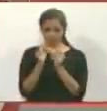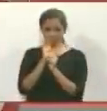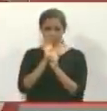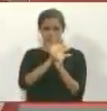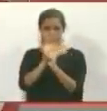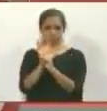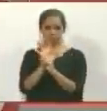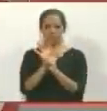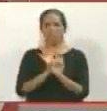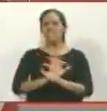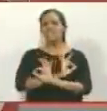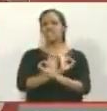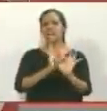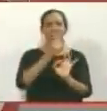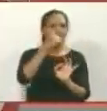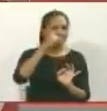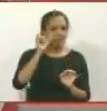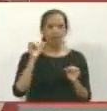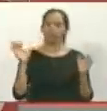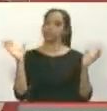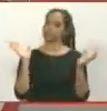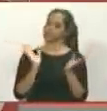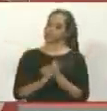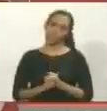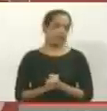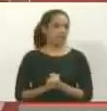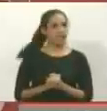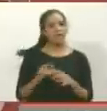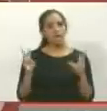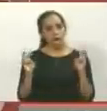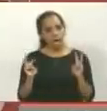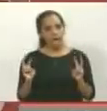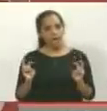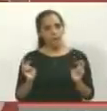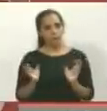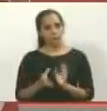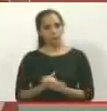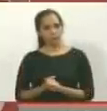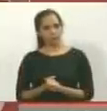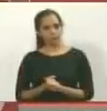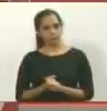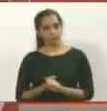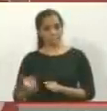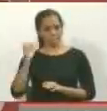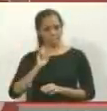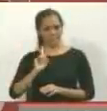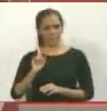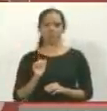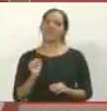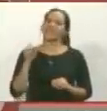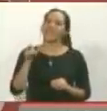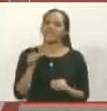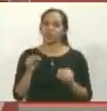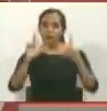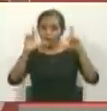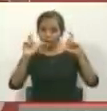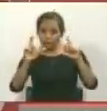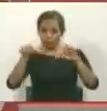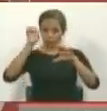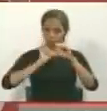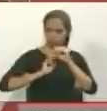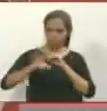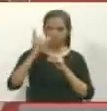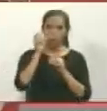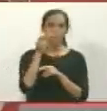nadie grabó nada. Qué casualidad ese día, nadie grabó nada. Inclusive, ellos, la foto que mandan del tipo